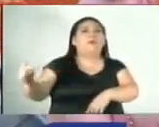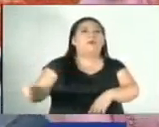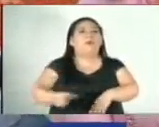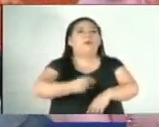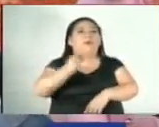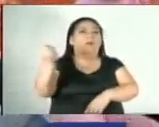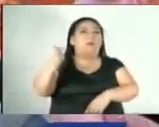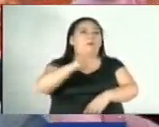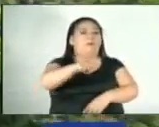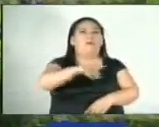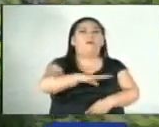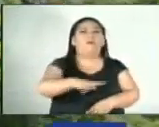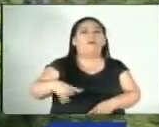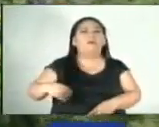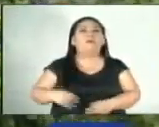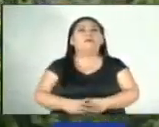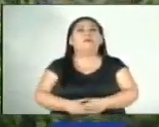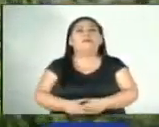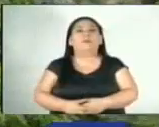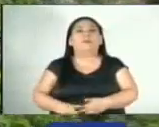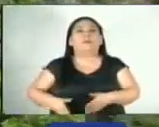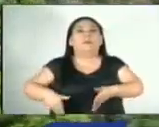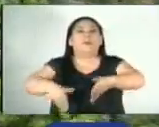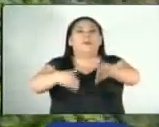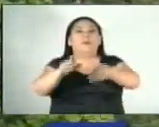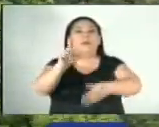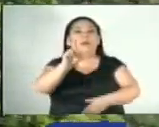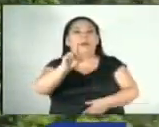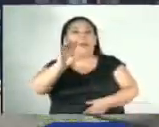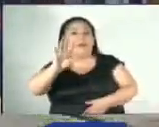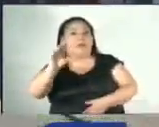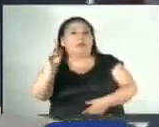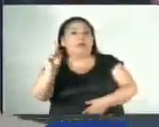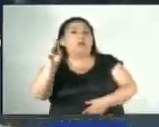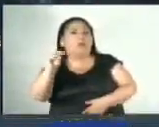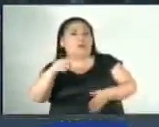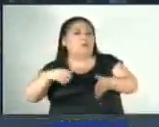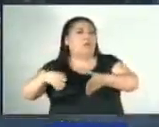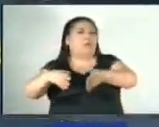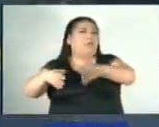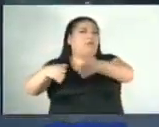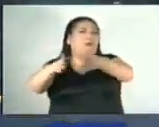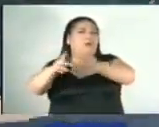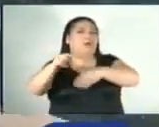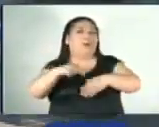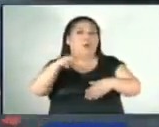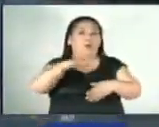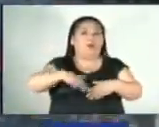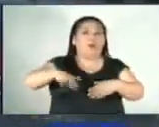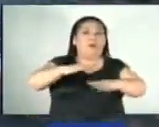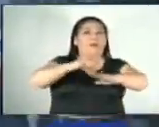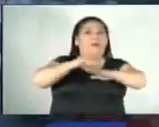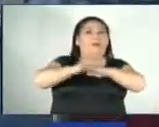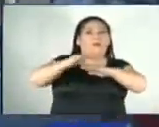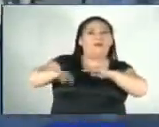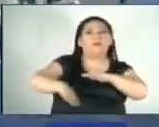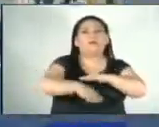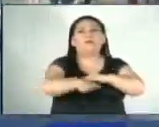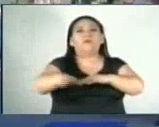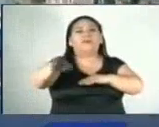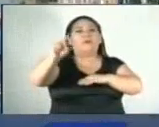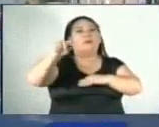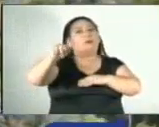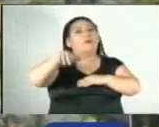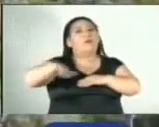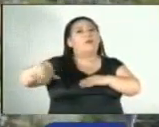de toda la familia salvadoreña. Son 15 kilómetros de carretera que se van a ampliar en el proyecto, desde el desvío de San Juan Opico hasta la zona